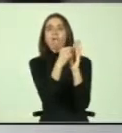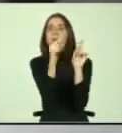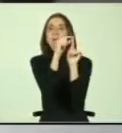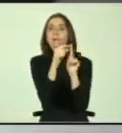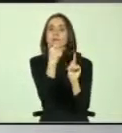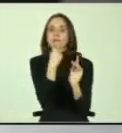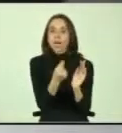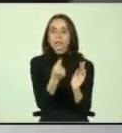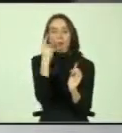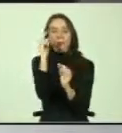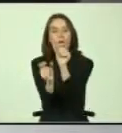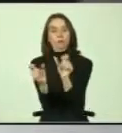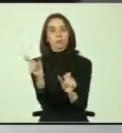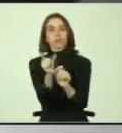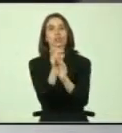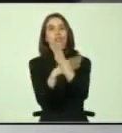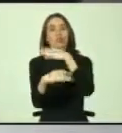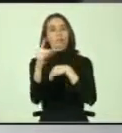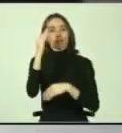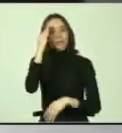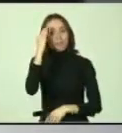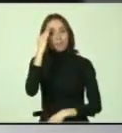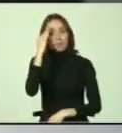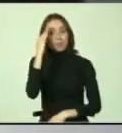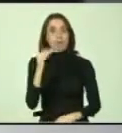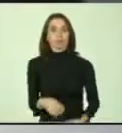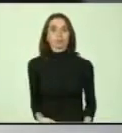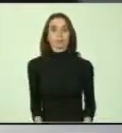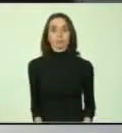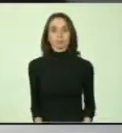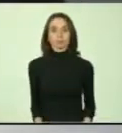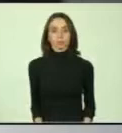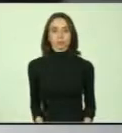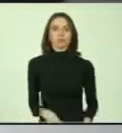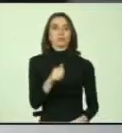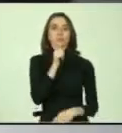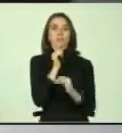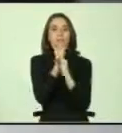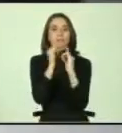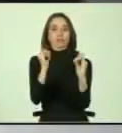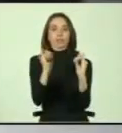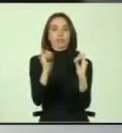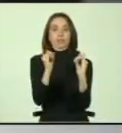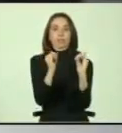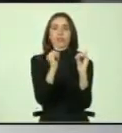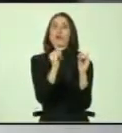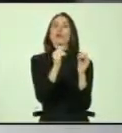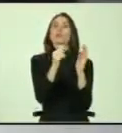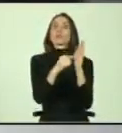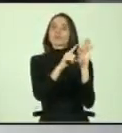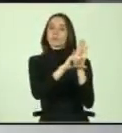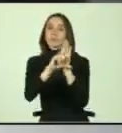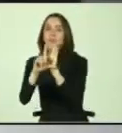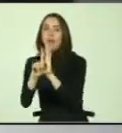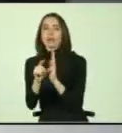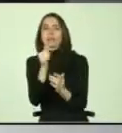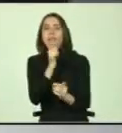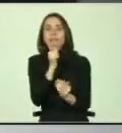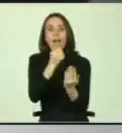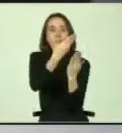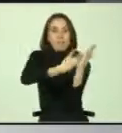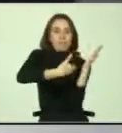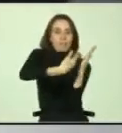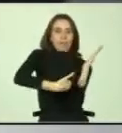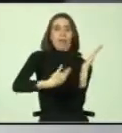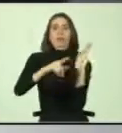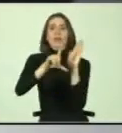dirigido a las personas con discapacidad mental. La falta de información jurídica es sumamente importante, la falta de texto,